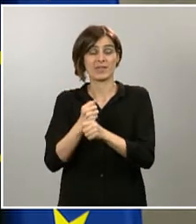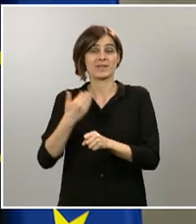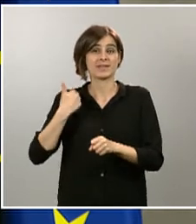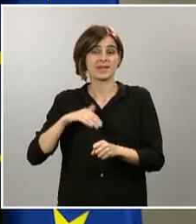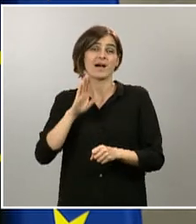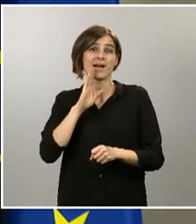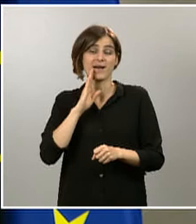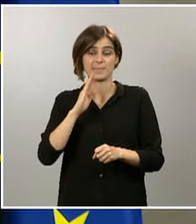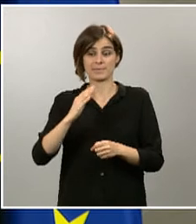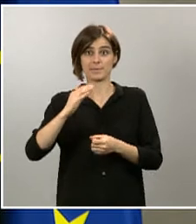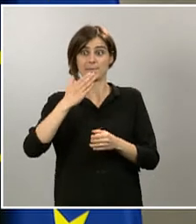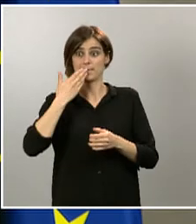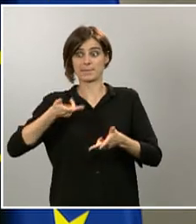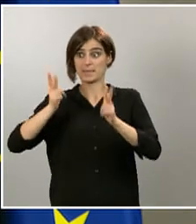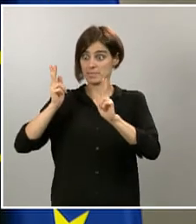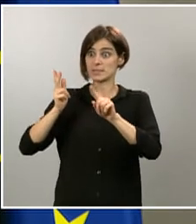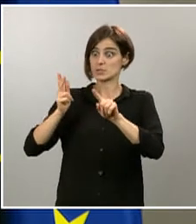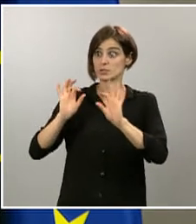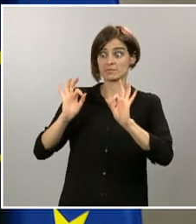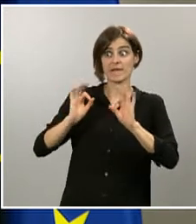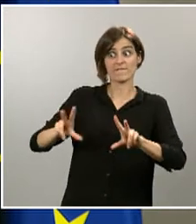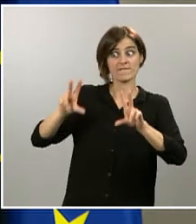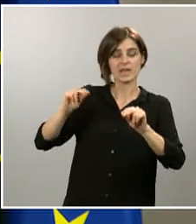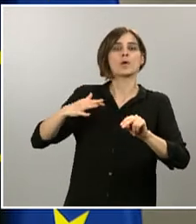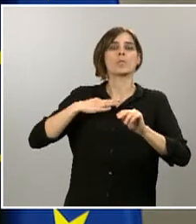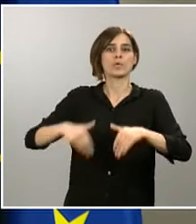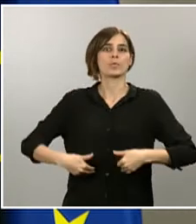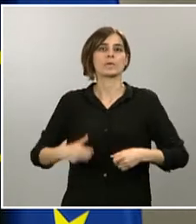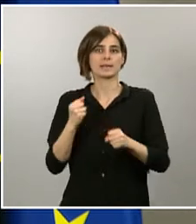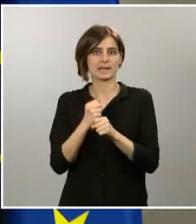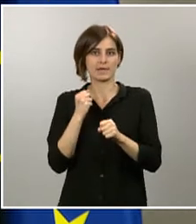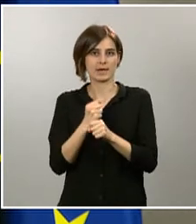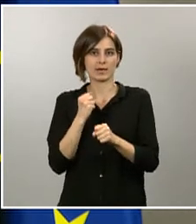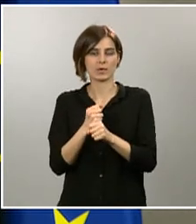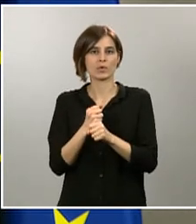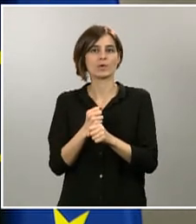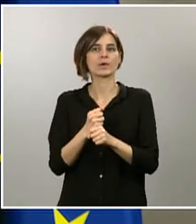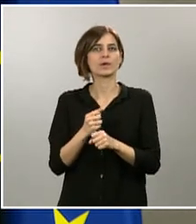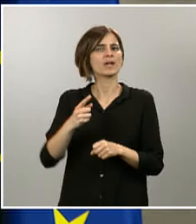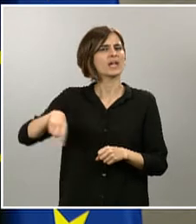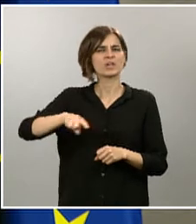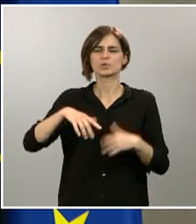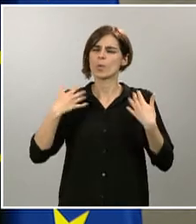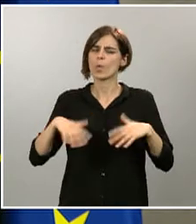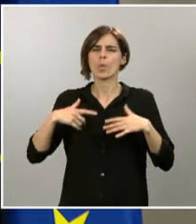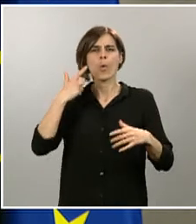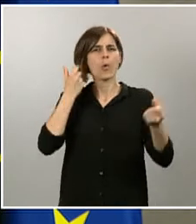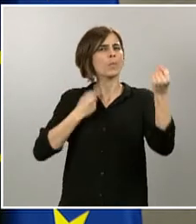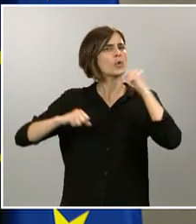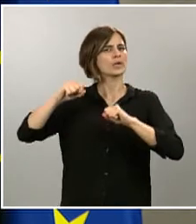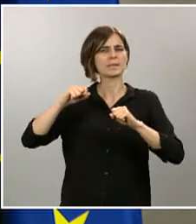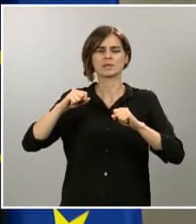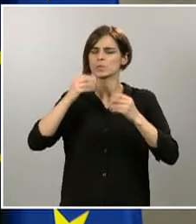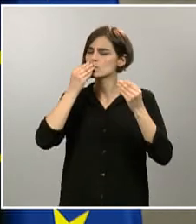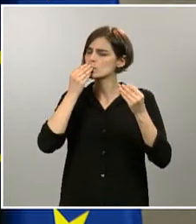regresar a su actividad laboral. Lo han hecho también con un comportamiento que queremos destacar, subrayar y agradecer.